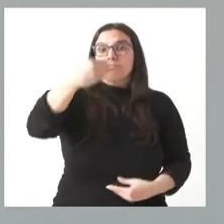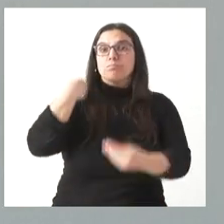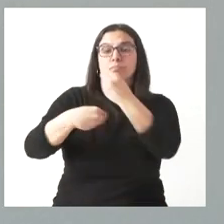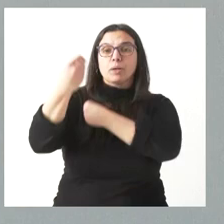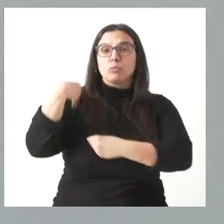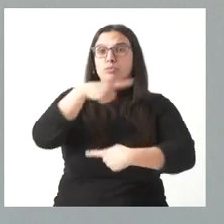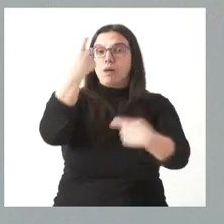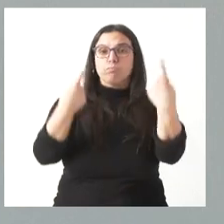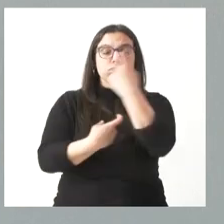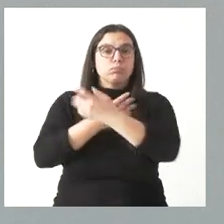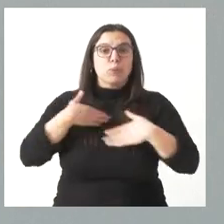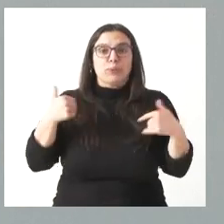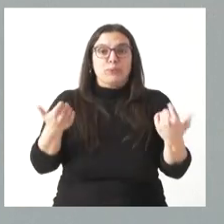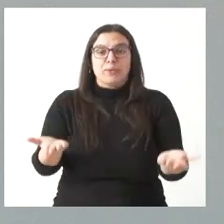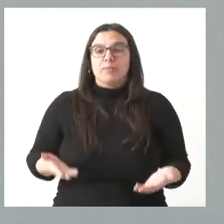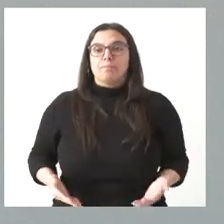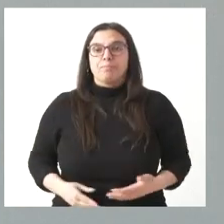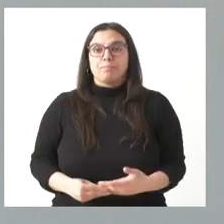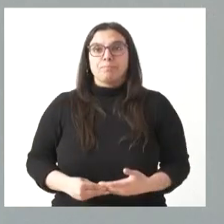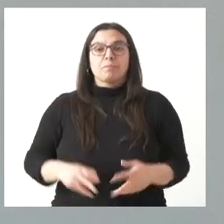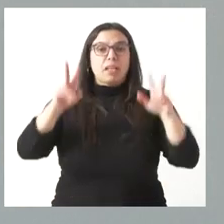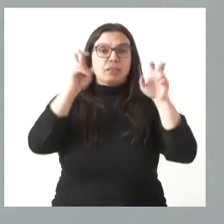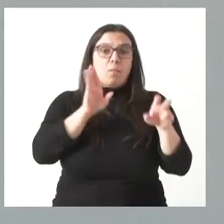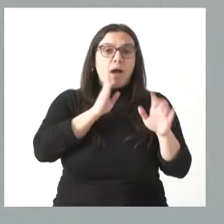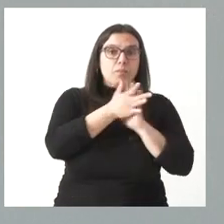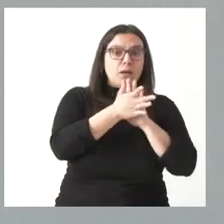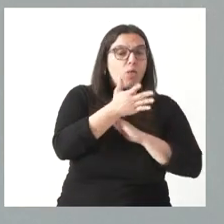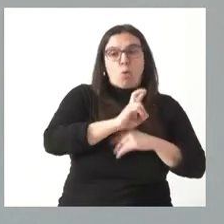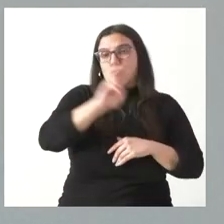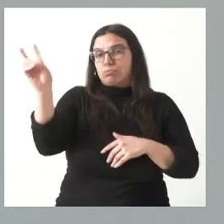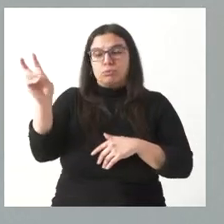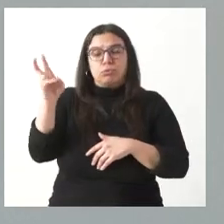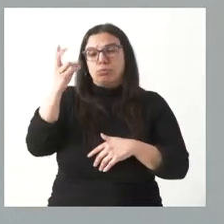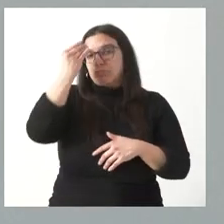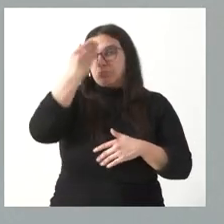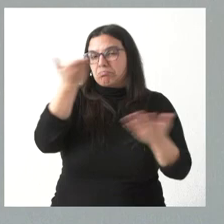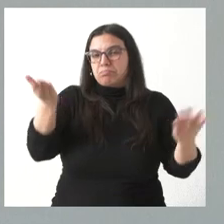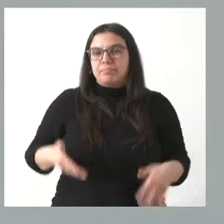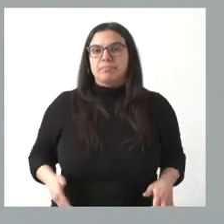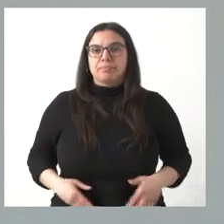cuestión que deseen realizar sobre este tema o sobre cualquier otro que resulte de su interés.